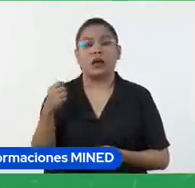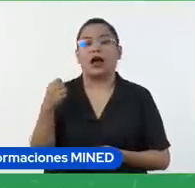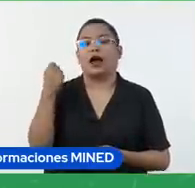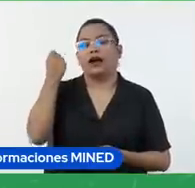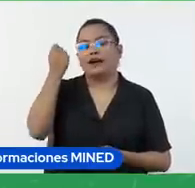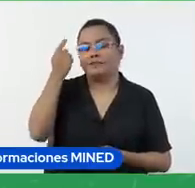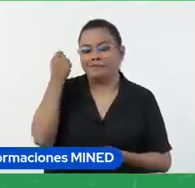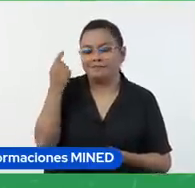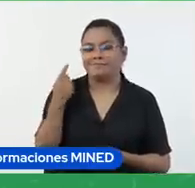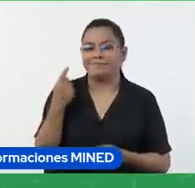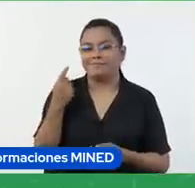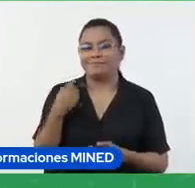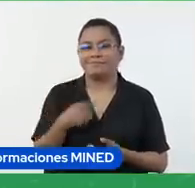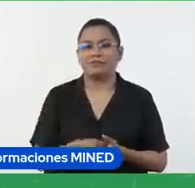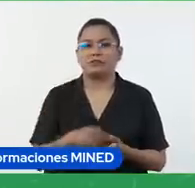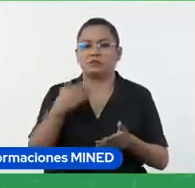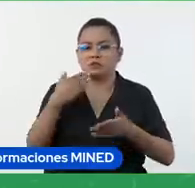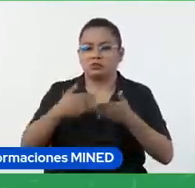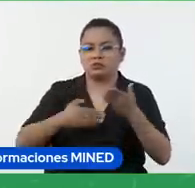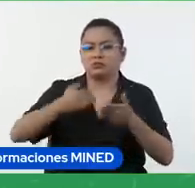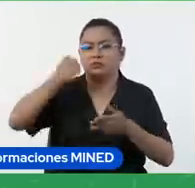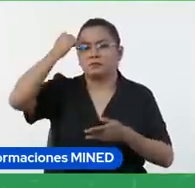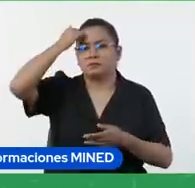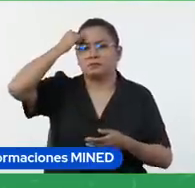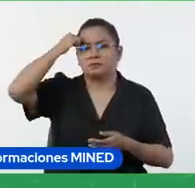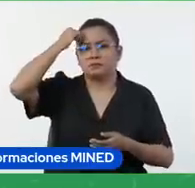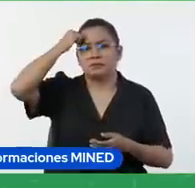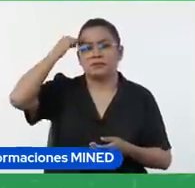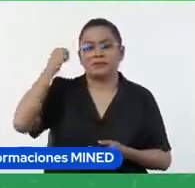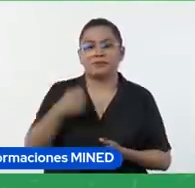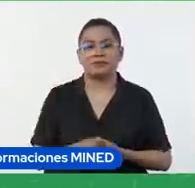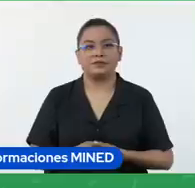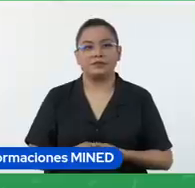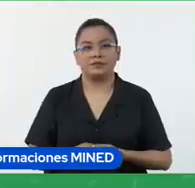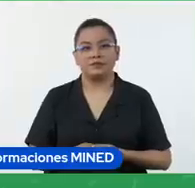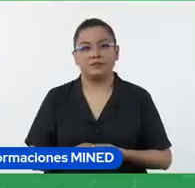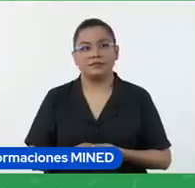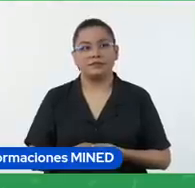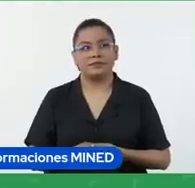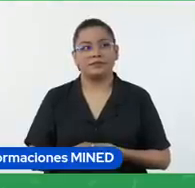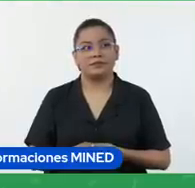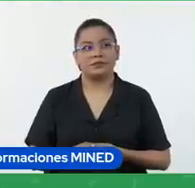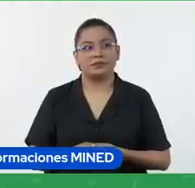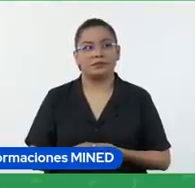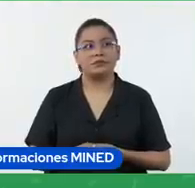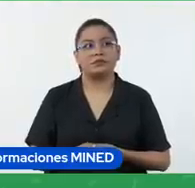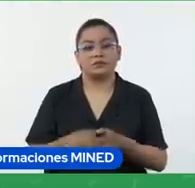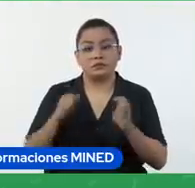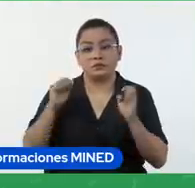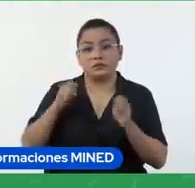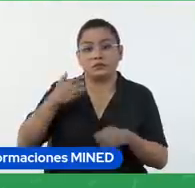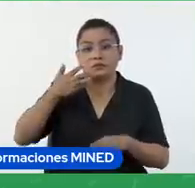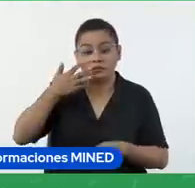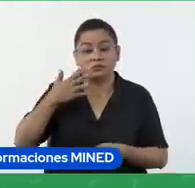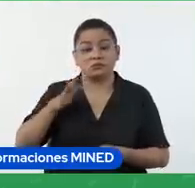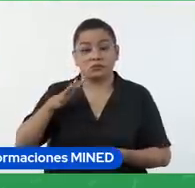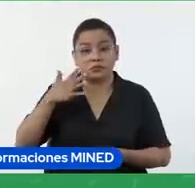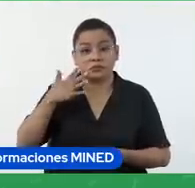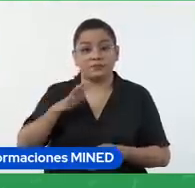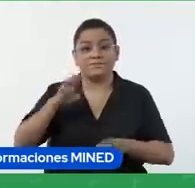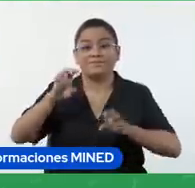cómo van aprendiendo nuestros estudiantes. Ya, ese podría ser un ejemplo de